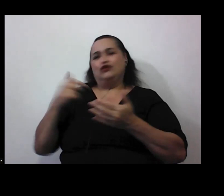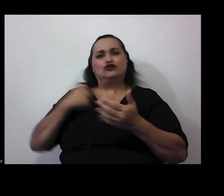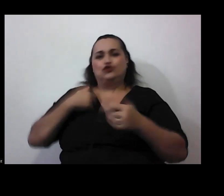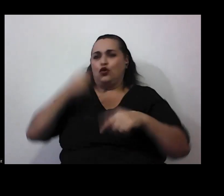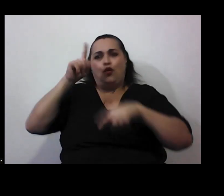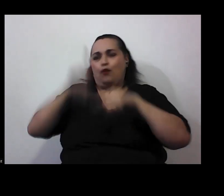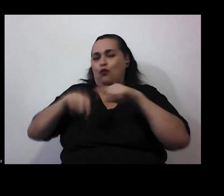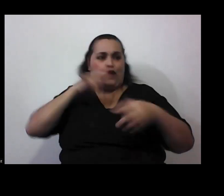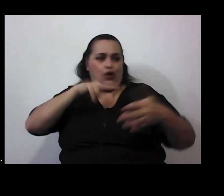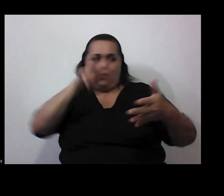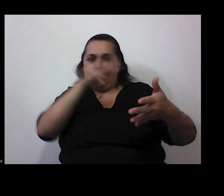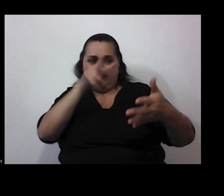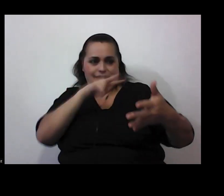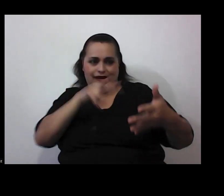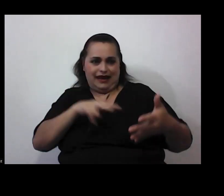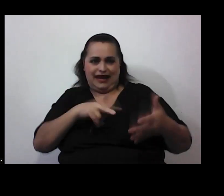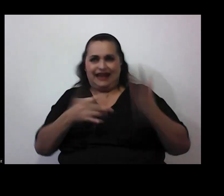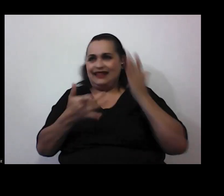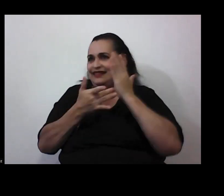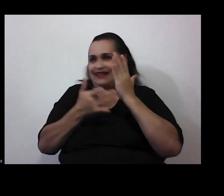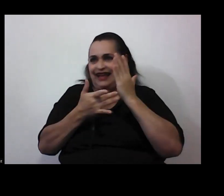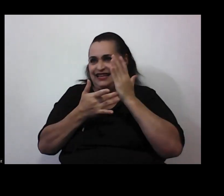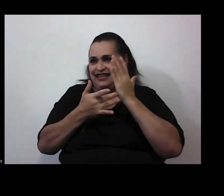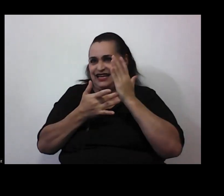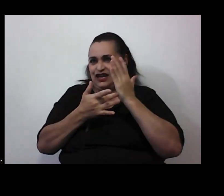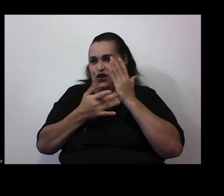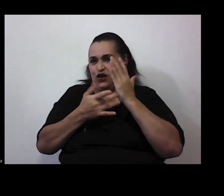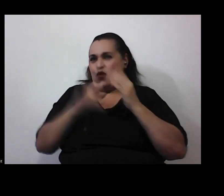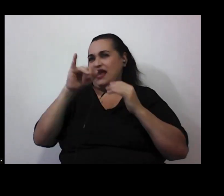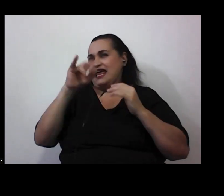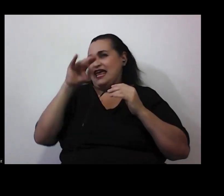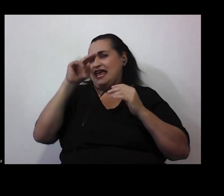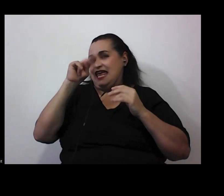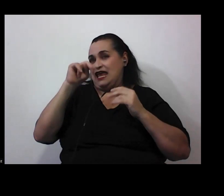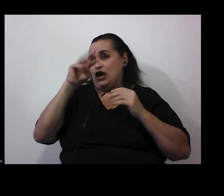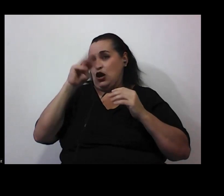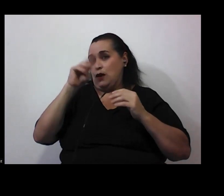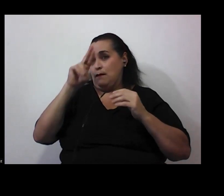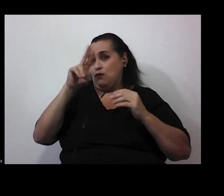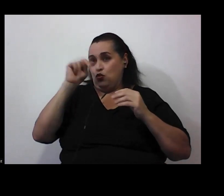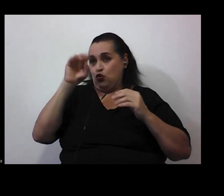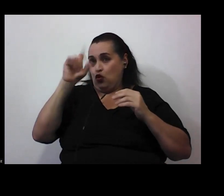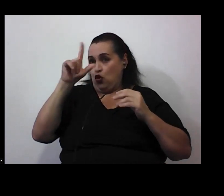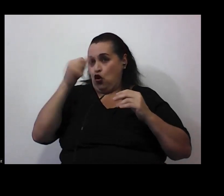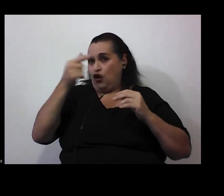paper técnico sobre inmunología porque no soy experto en el tema entonces